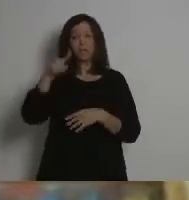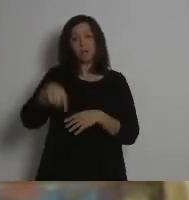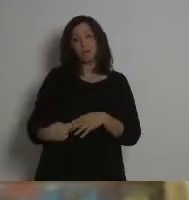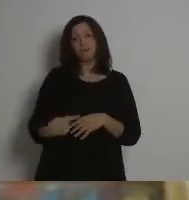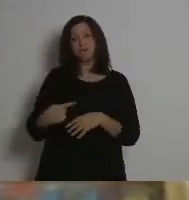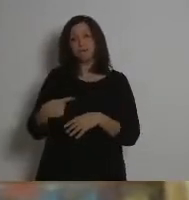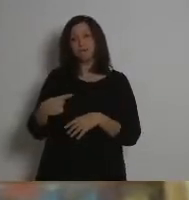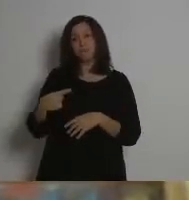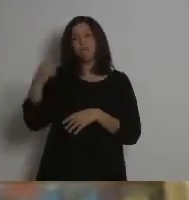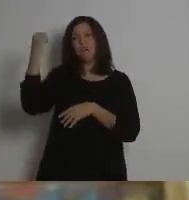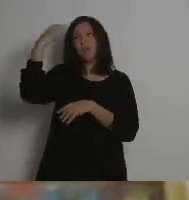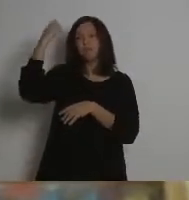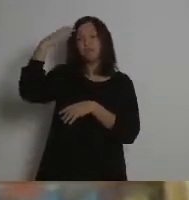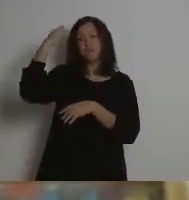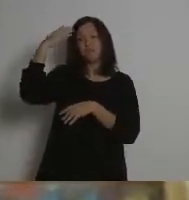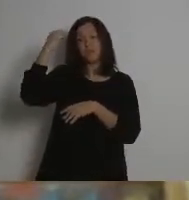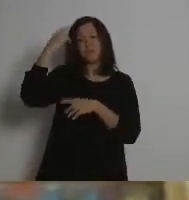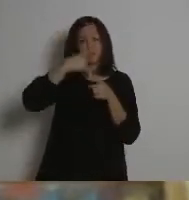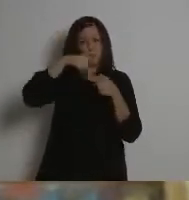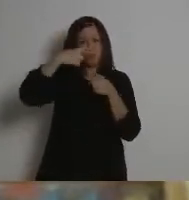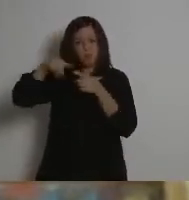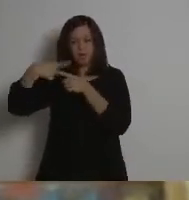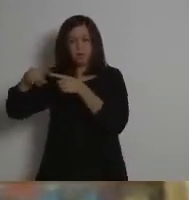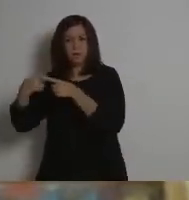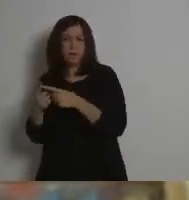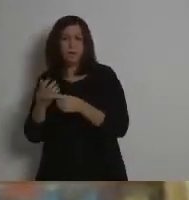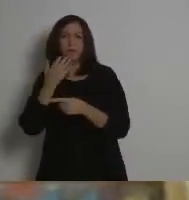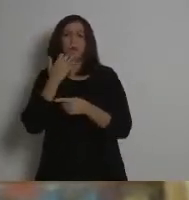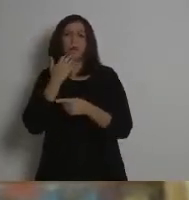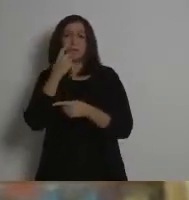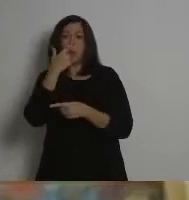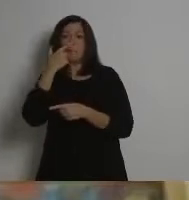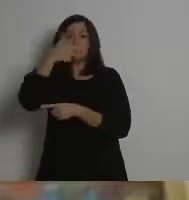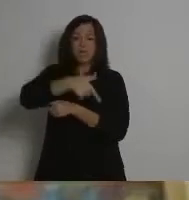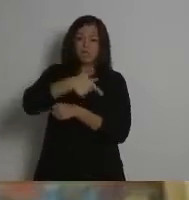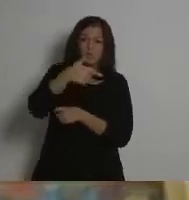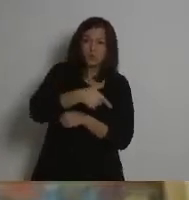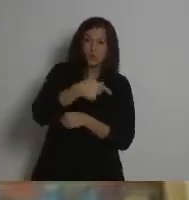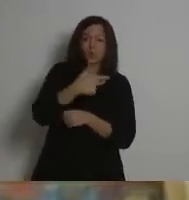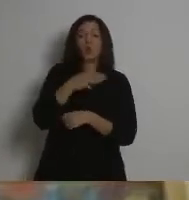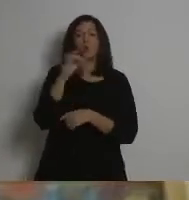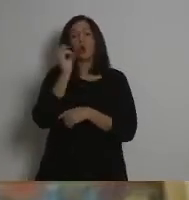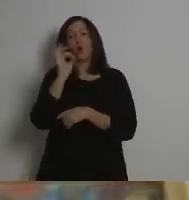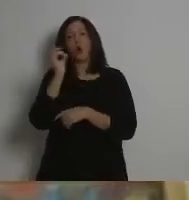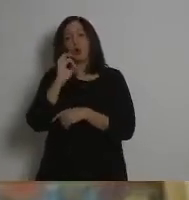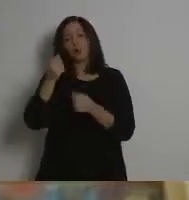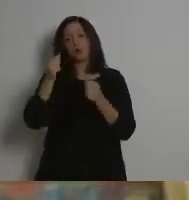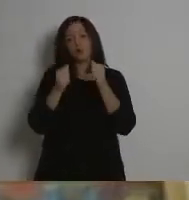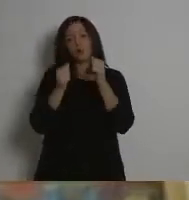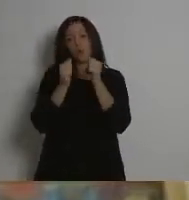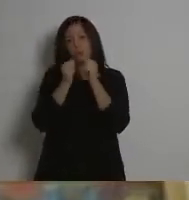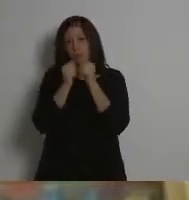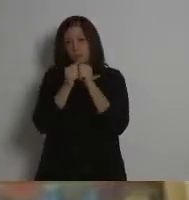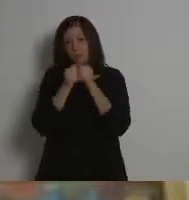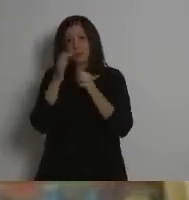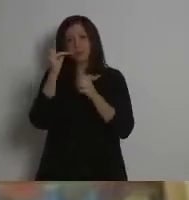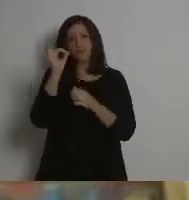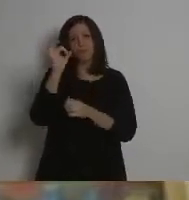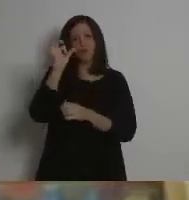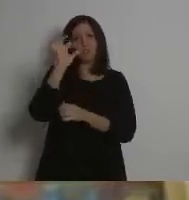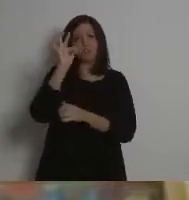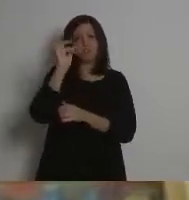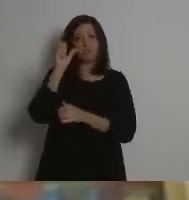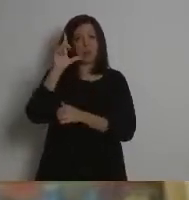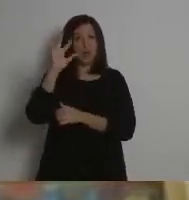elementos finitos, como, por ejemplo, el petróleo o los fosfatos. Tampoco les dijeron en ese